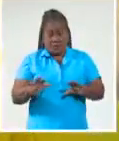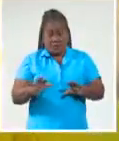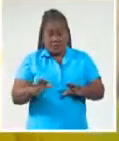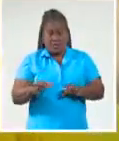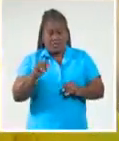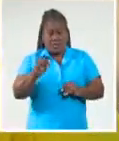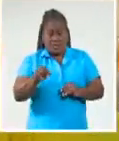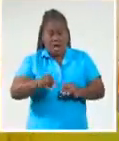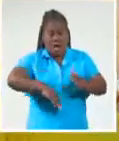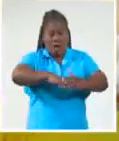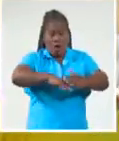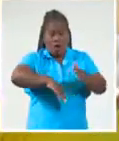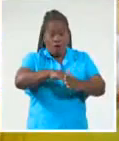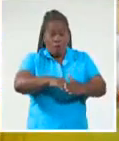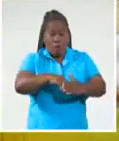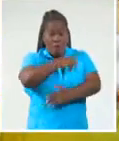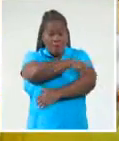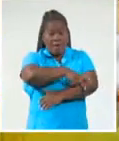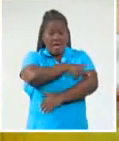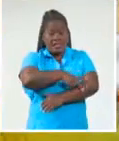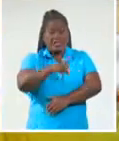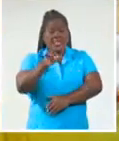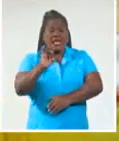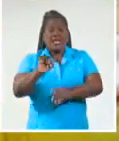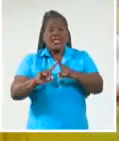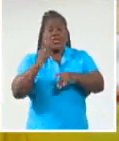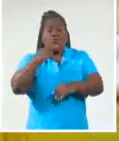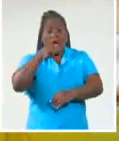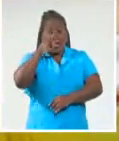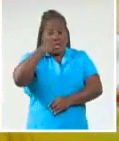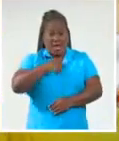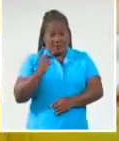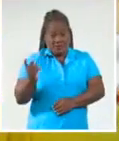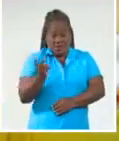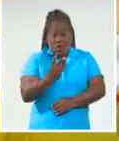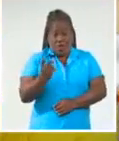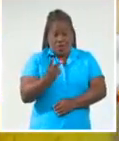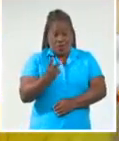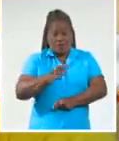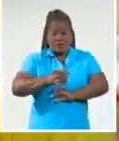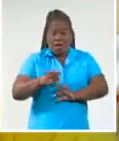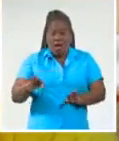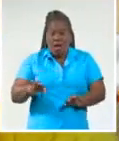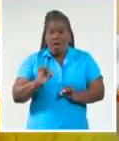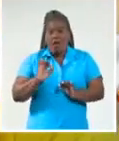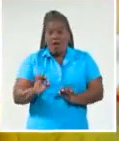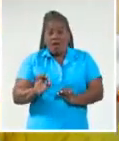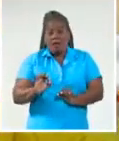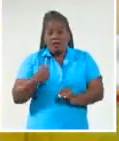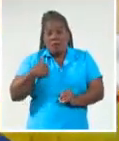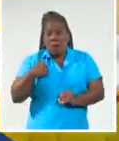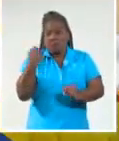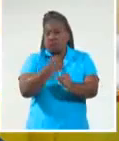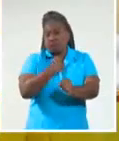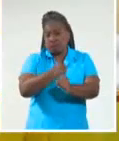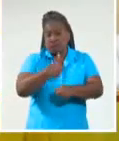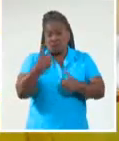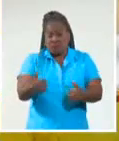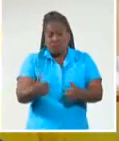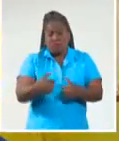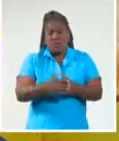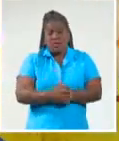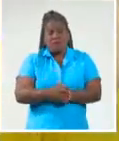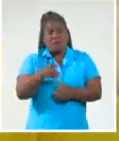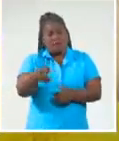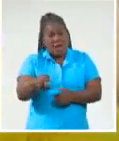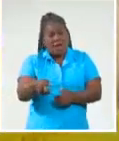Lituania, tanto de Lieres, de Pinar, de Lieres como yo. Y ahí nuevamente a tratar de dar los mejores contratos de mí para poder seguir adelante con otras tareas